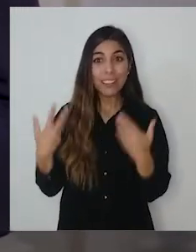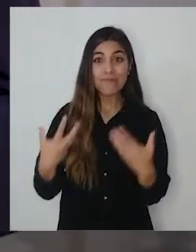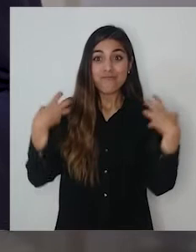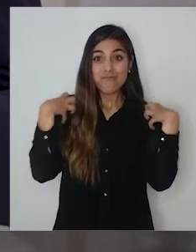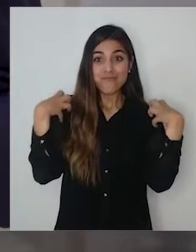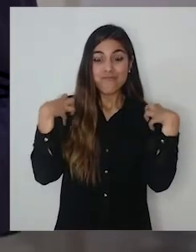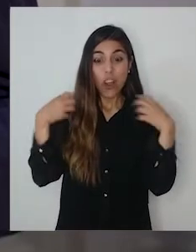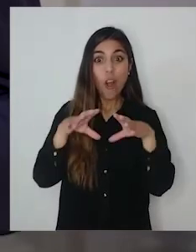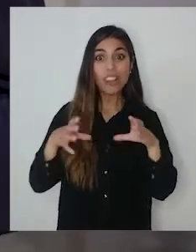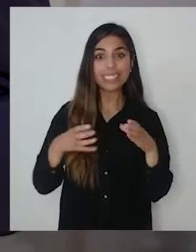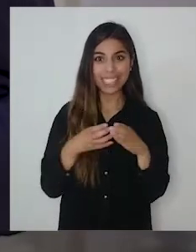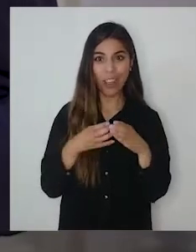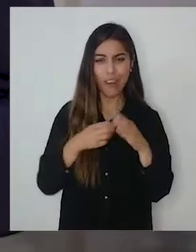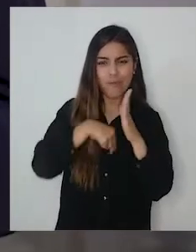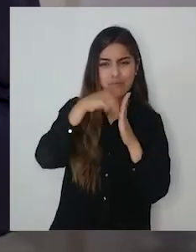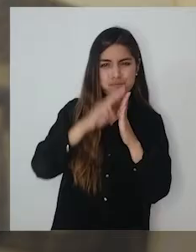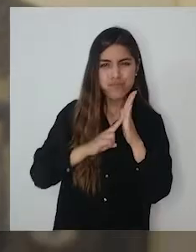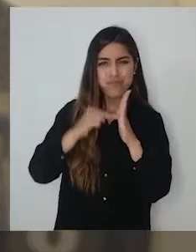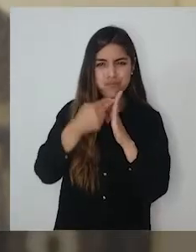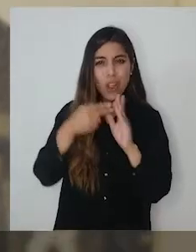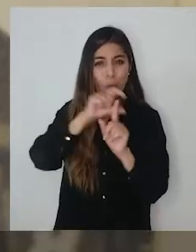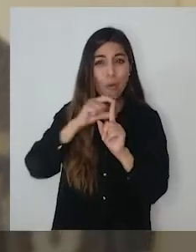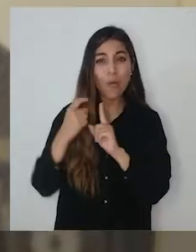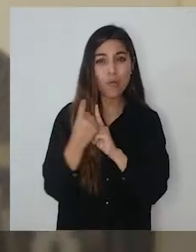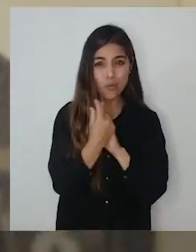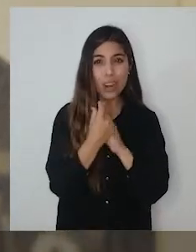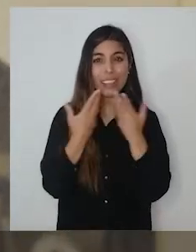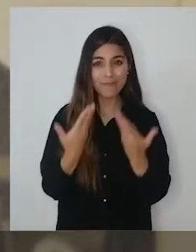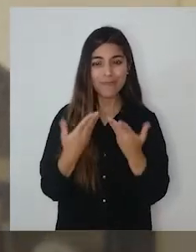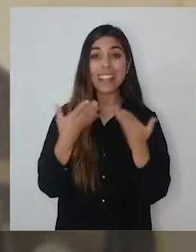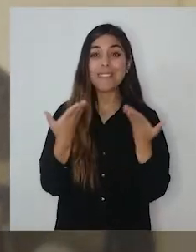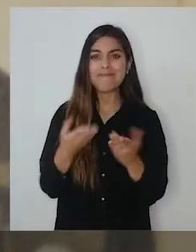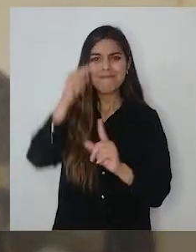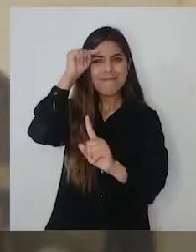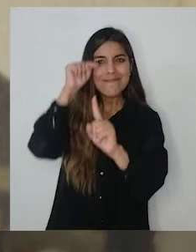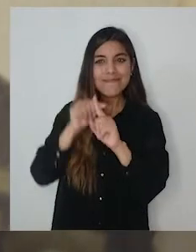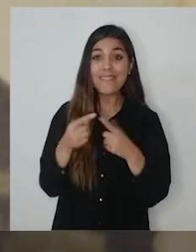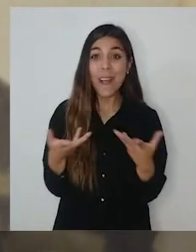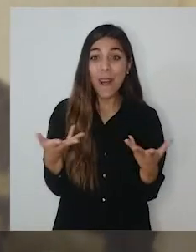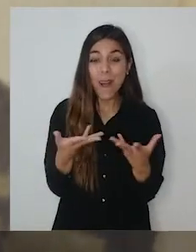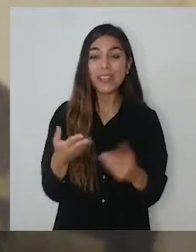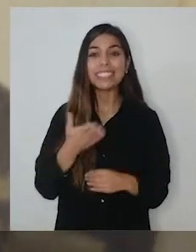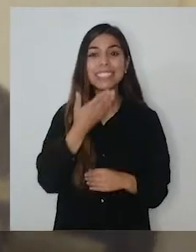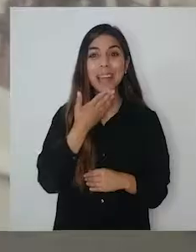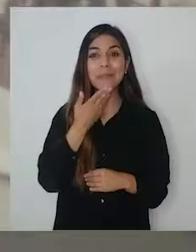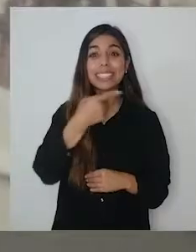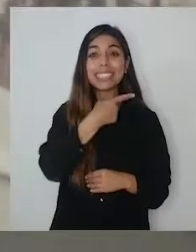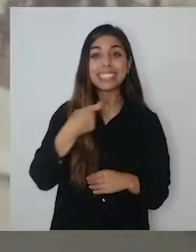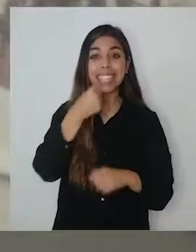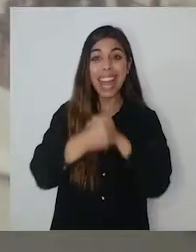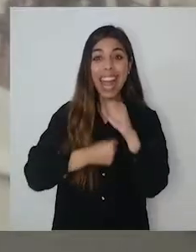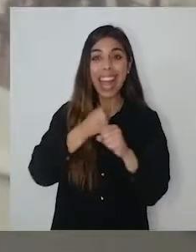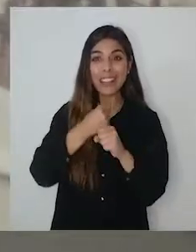Está a el Consejo de Monumentos Nacionales y en ese entendido lo estamos realizando. Y esto se da, en todo caso, en el marco también de los